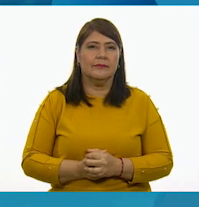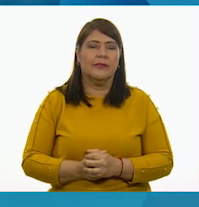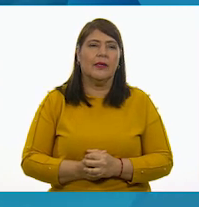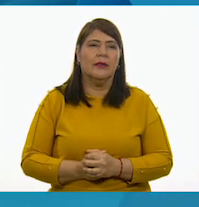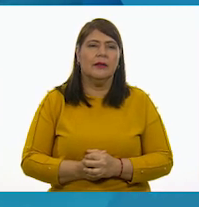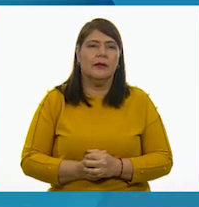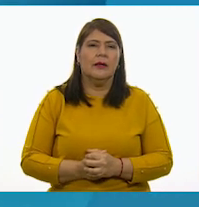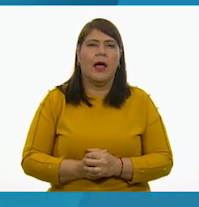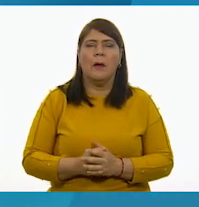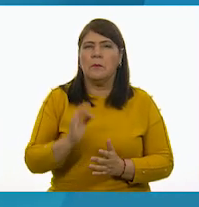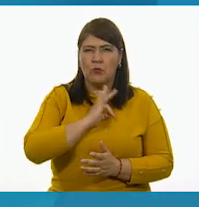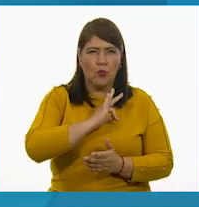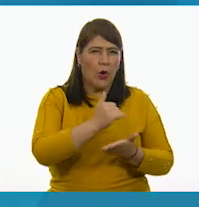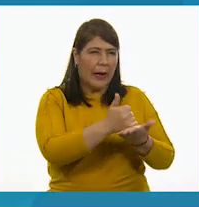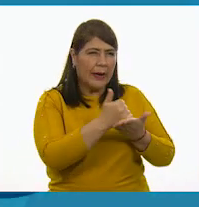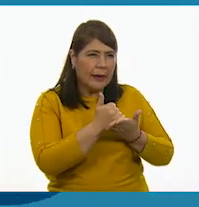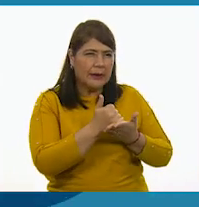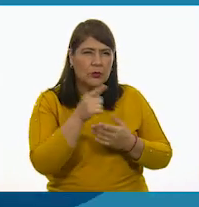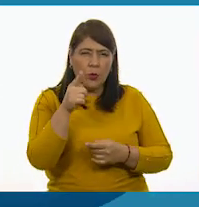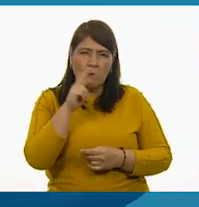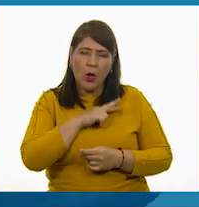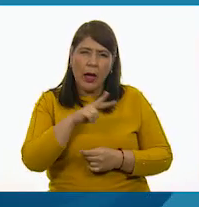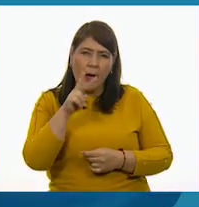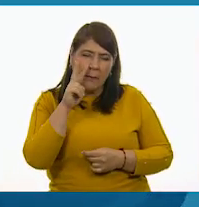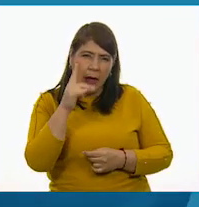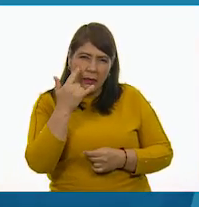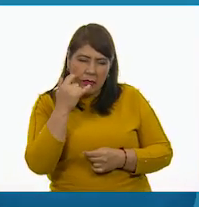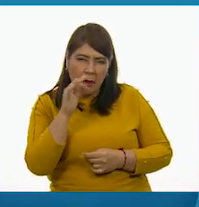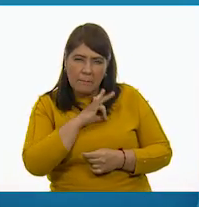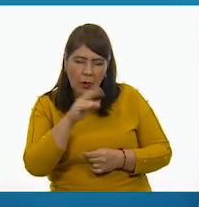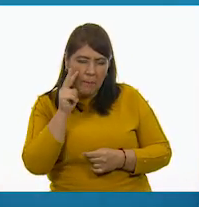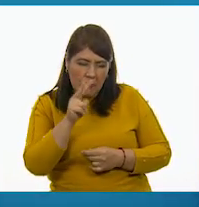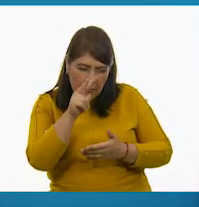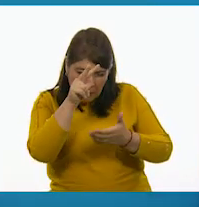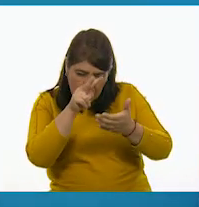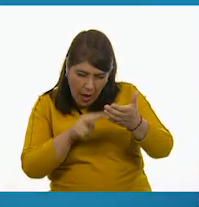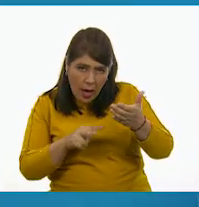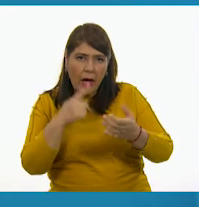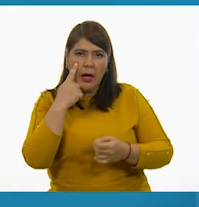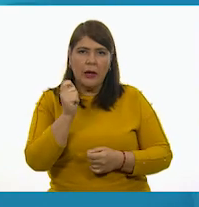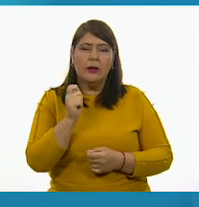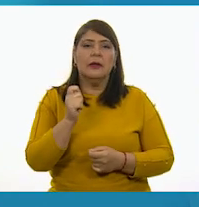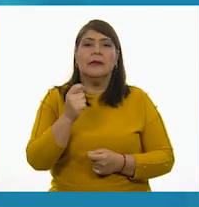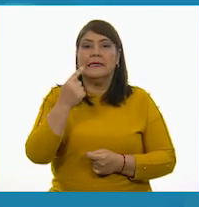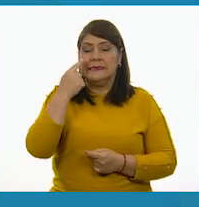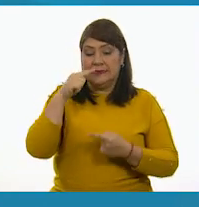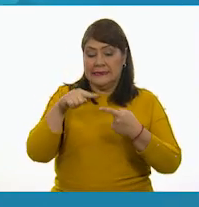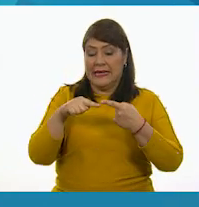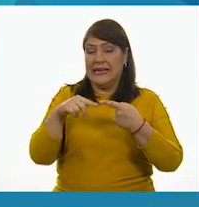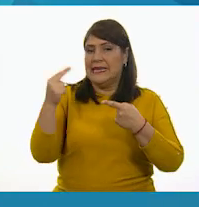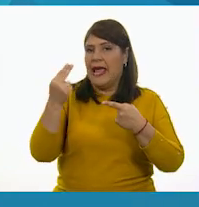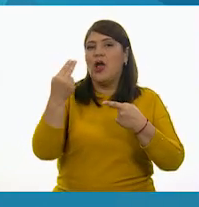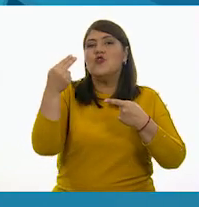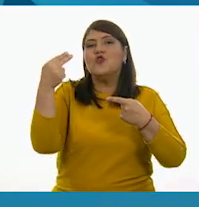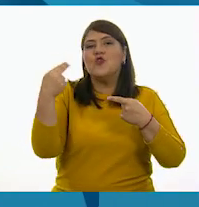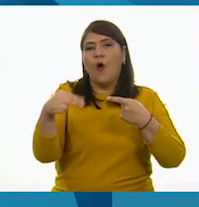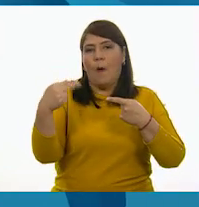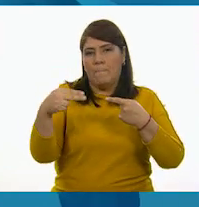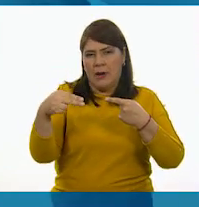Si me ayudas, alcanzas a ver. Si no, ahorita lo comentamos. Debe de llevar nombre del producto